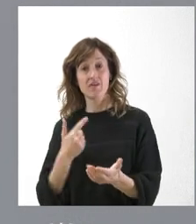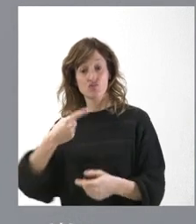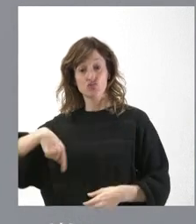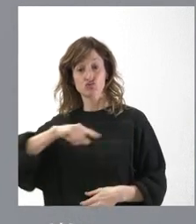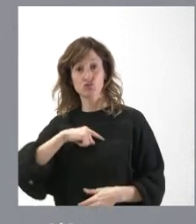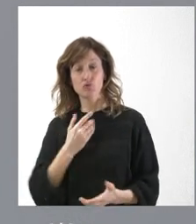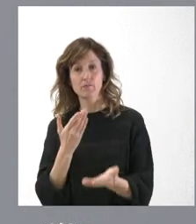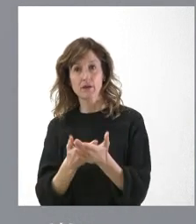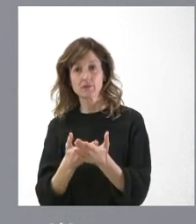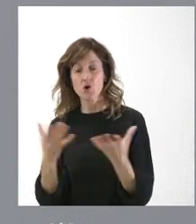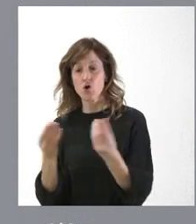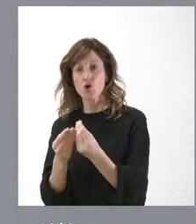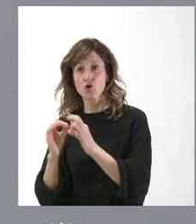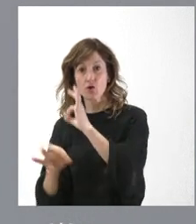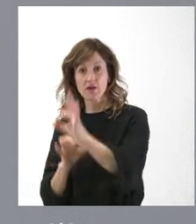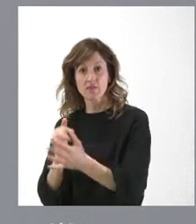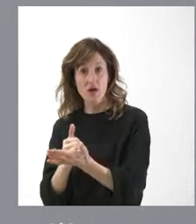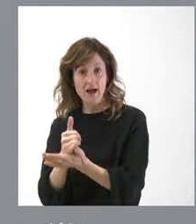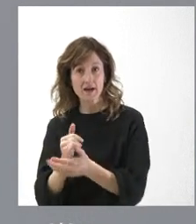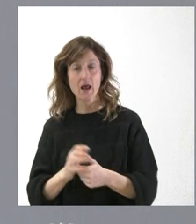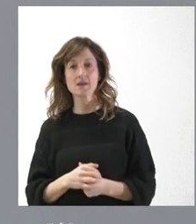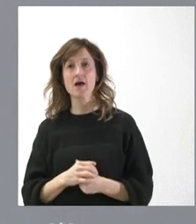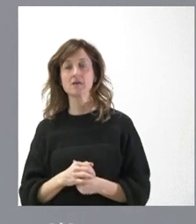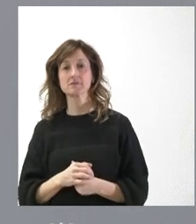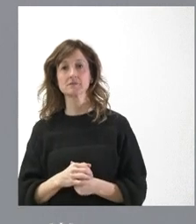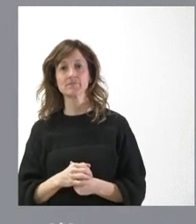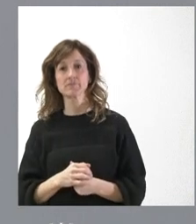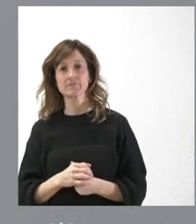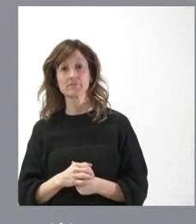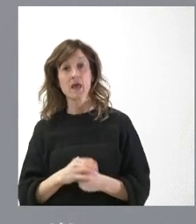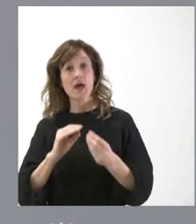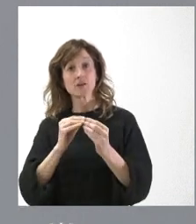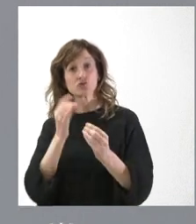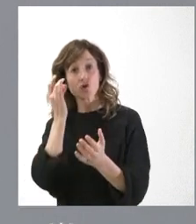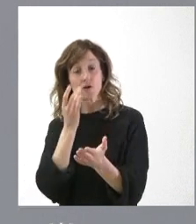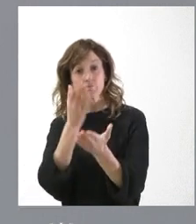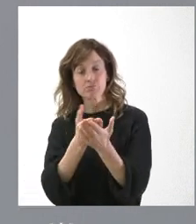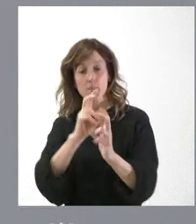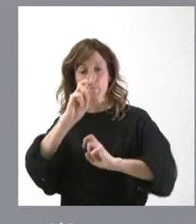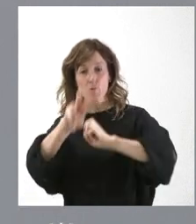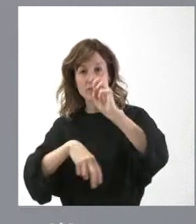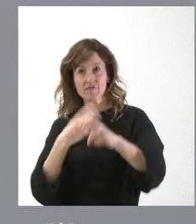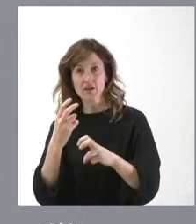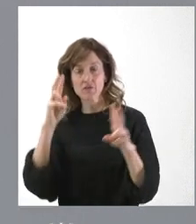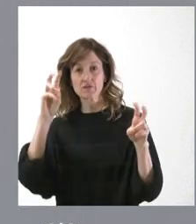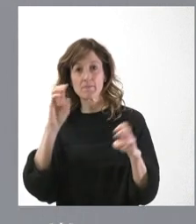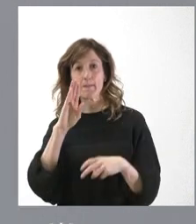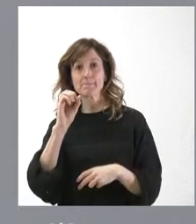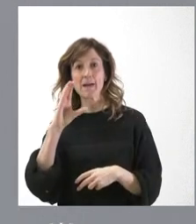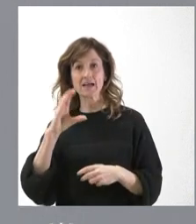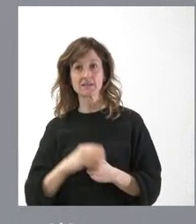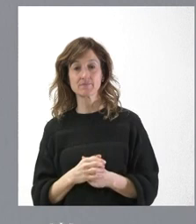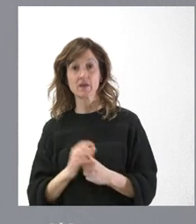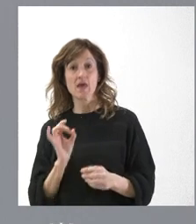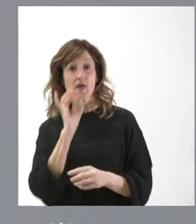junto con las organizaciones agrarias, una iniciativa de modificación de cuestiones de la PAC, que le hemos